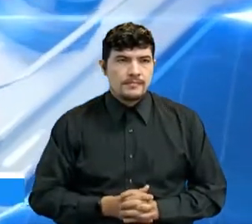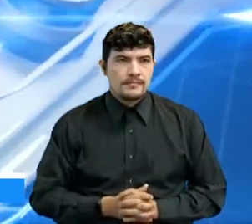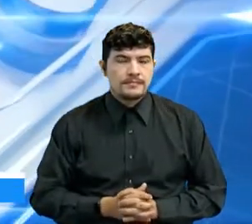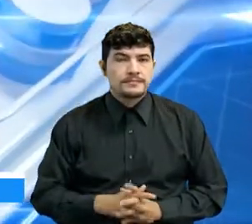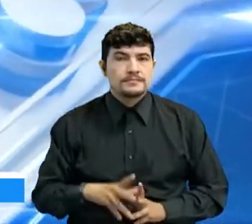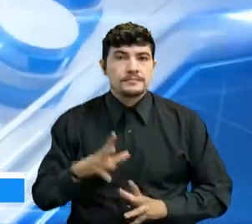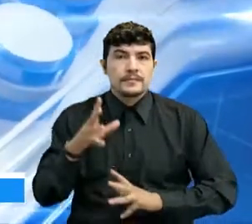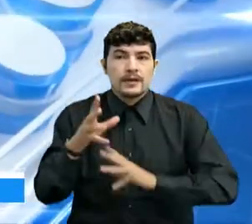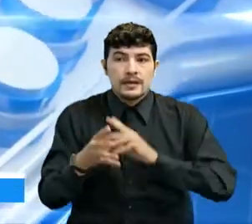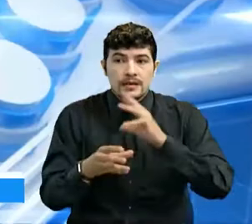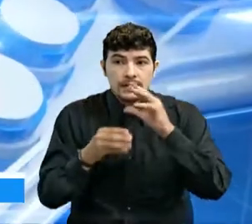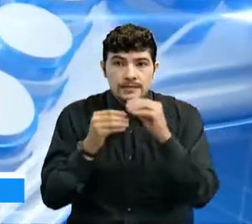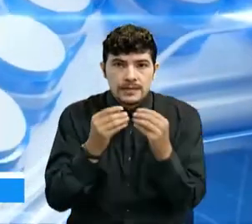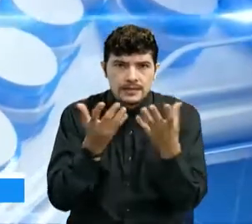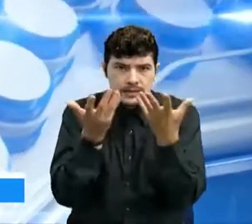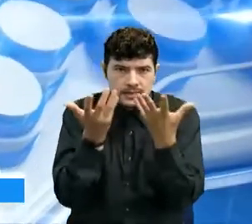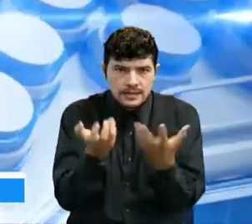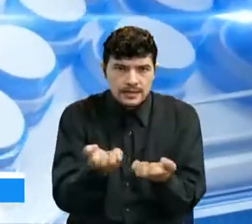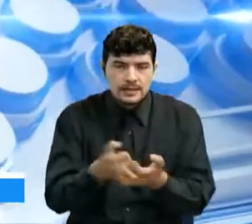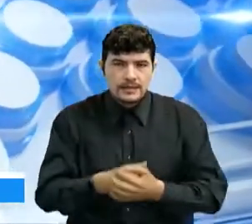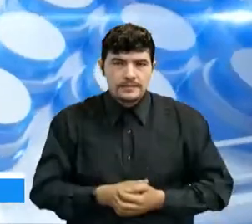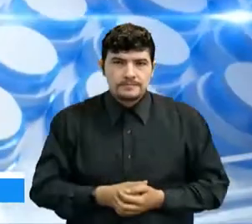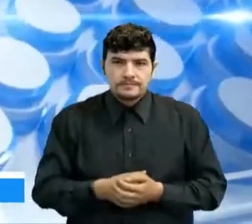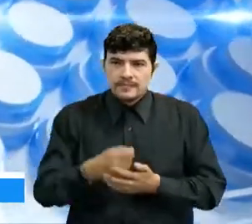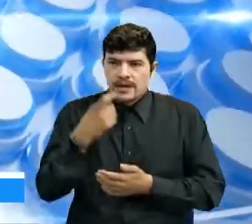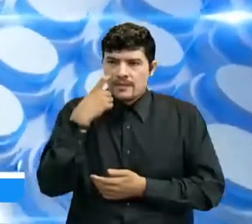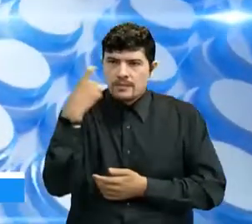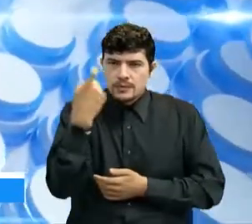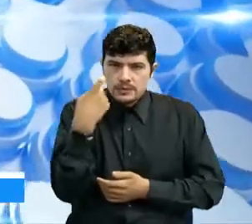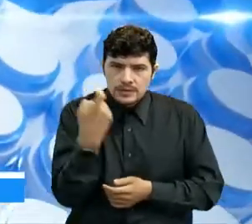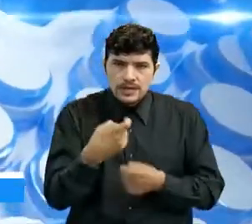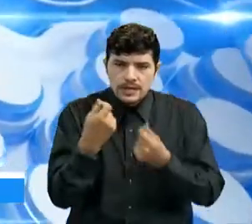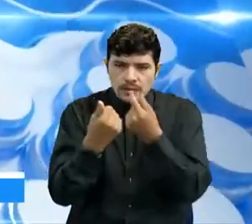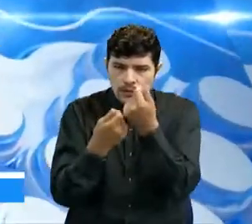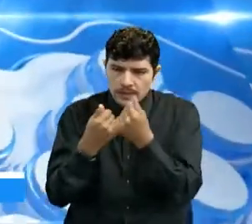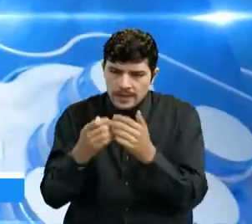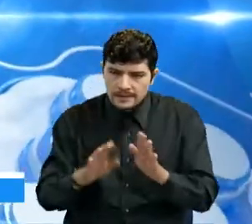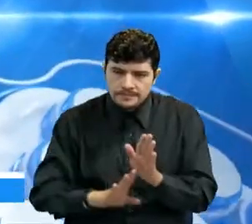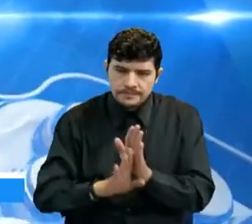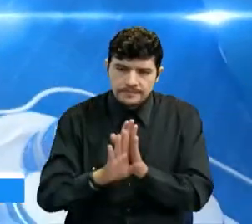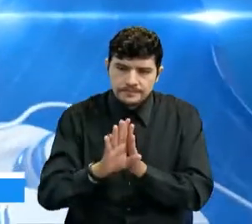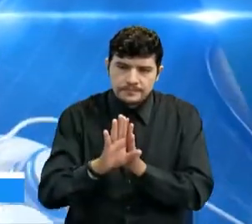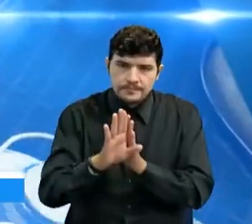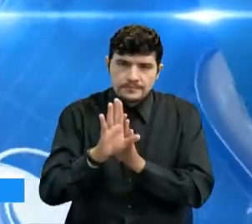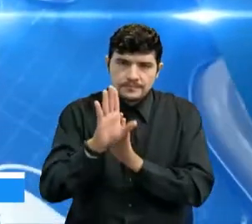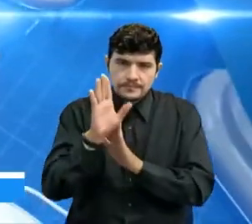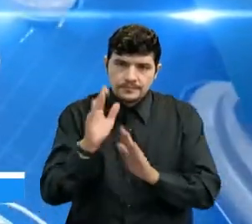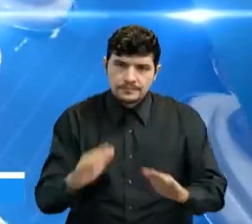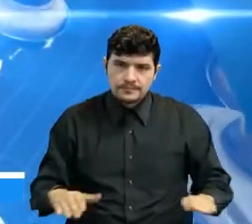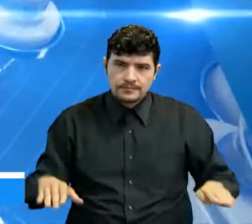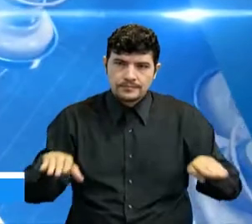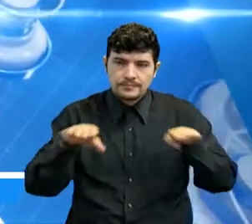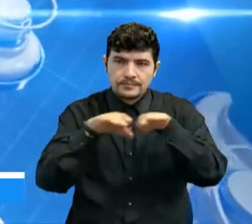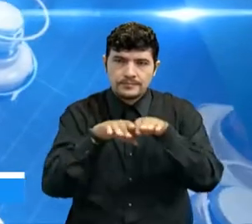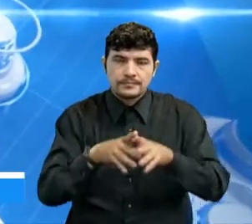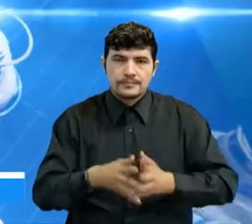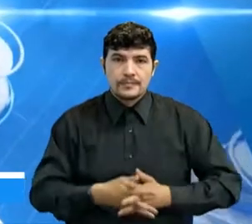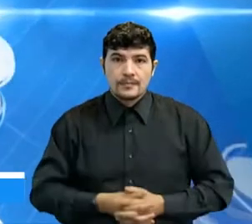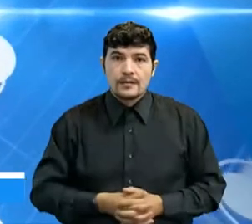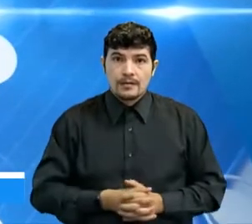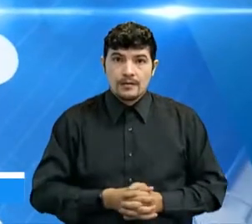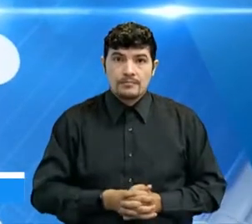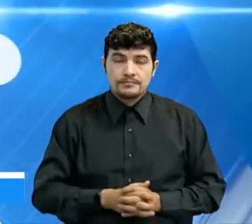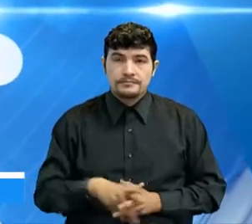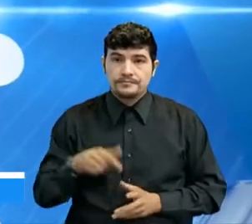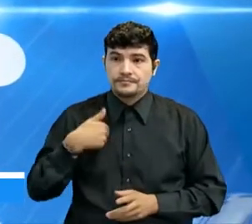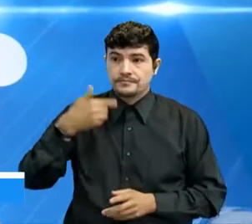También queremos buscar una economía fraterna sin lucha de clases. Cuando yo estuve